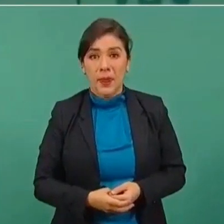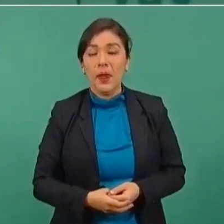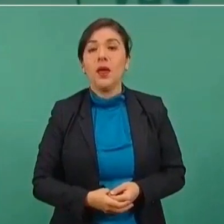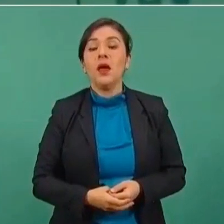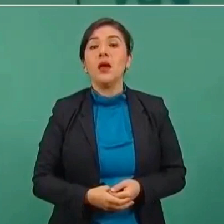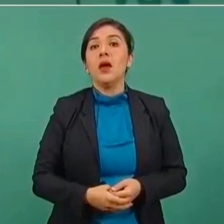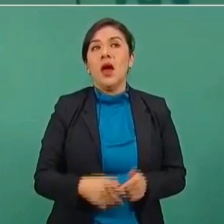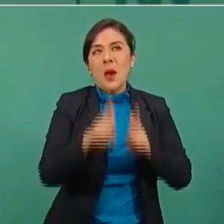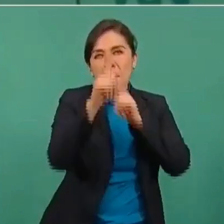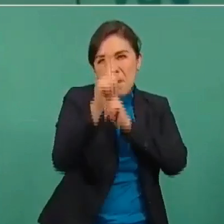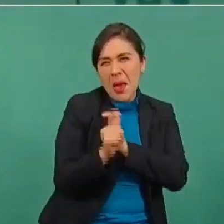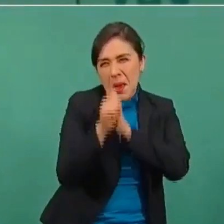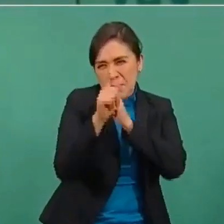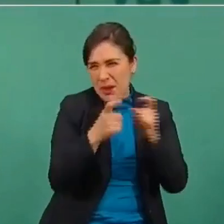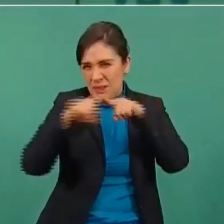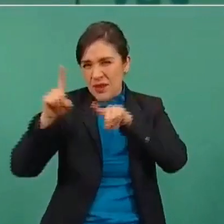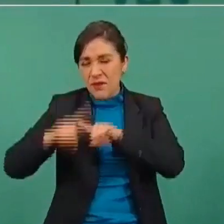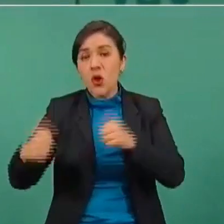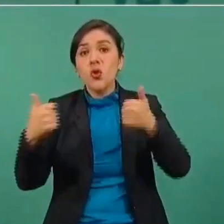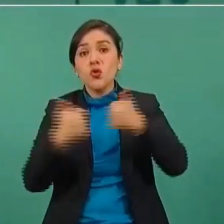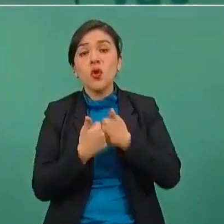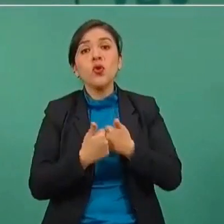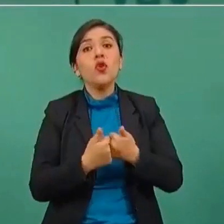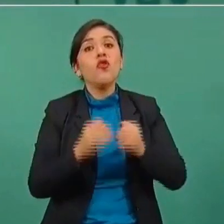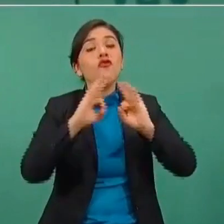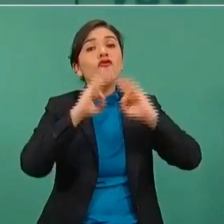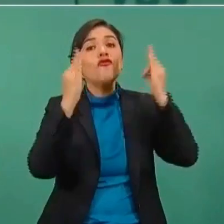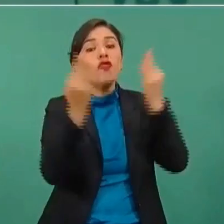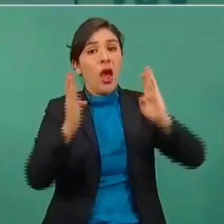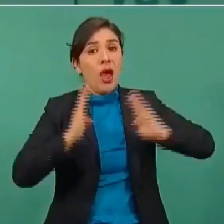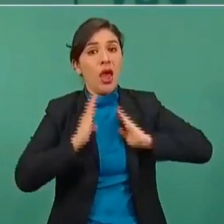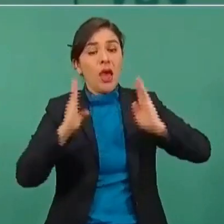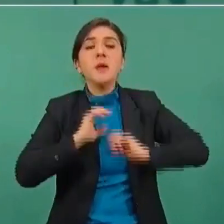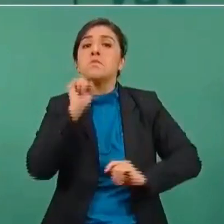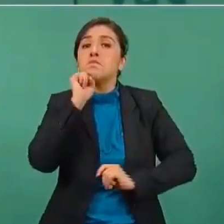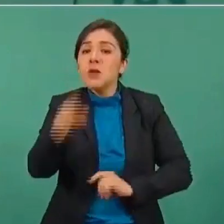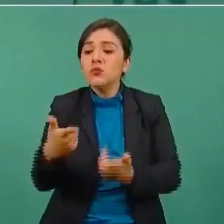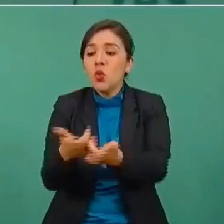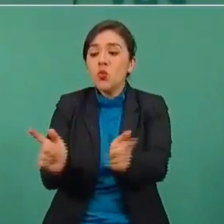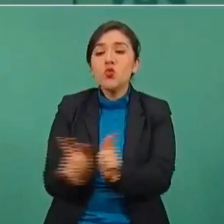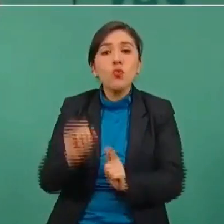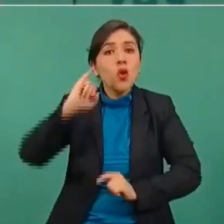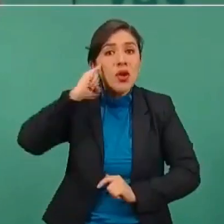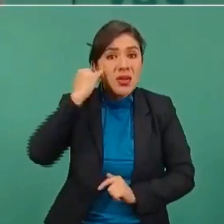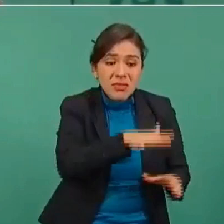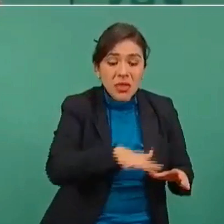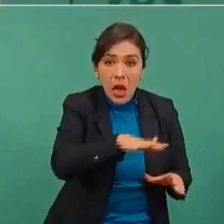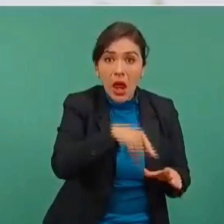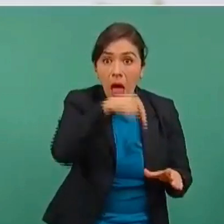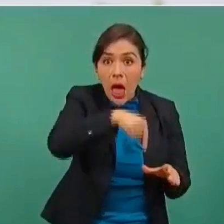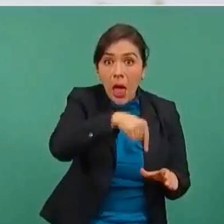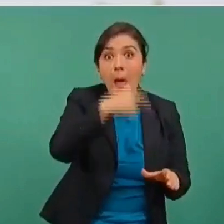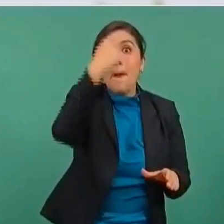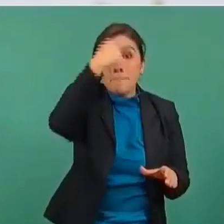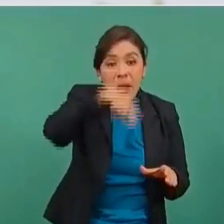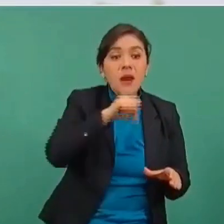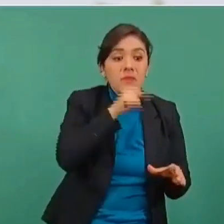armas usadas por un ejército formado también por indígenas para reprimir